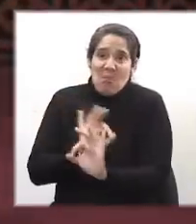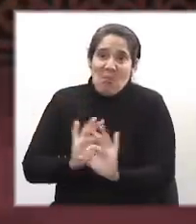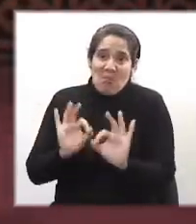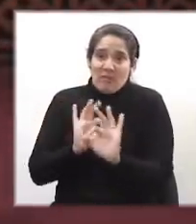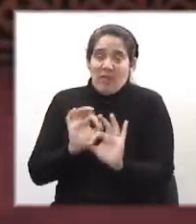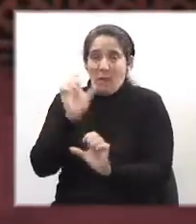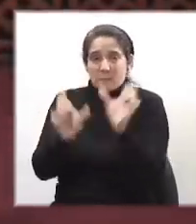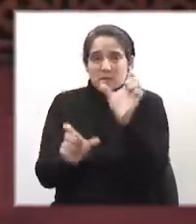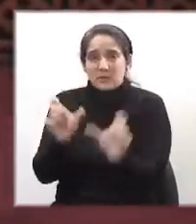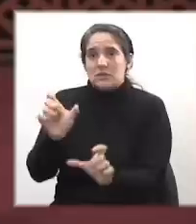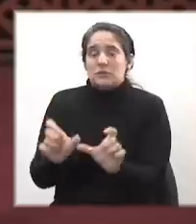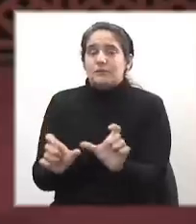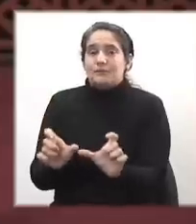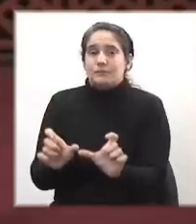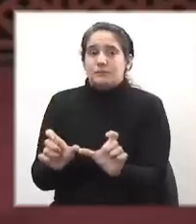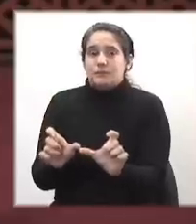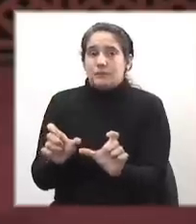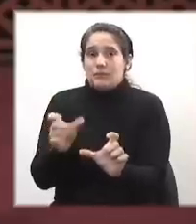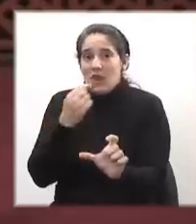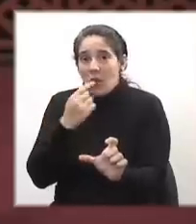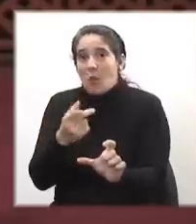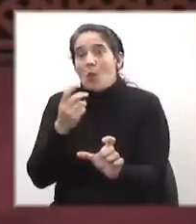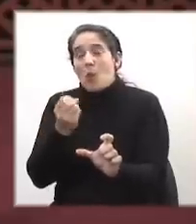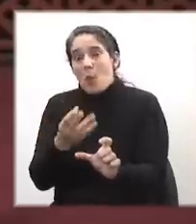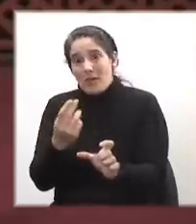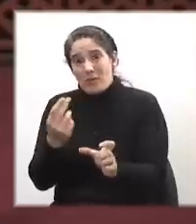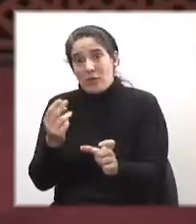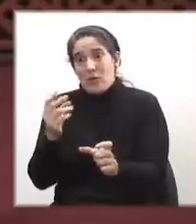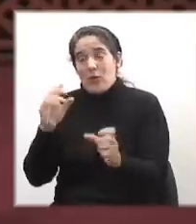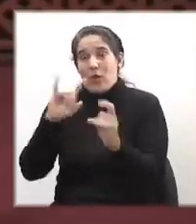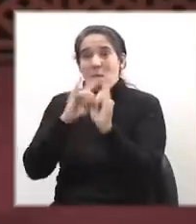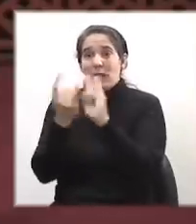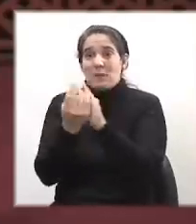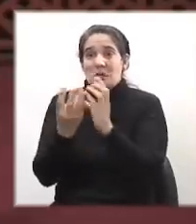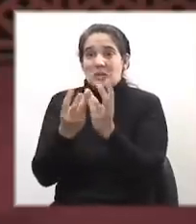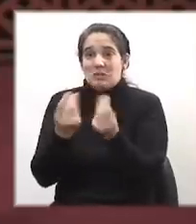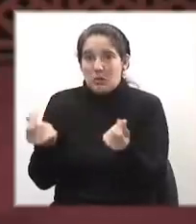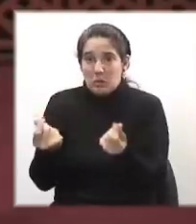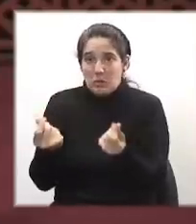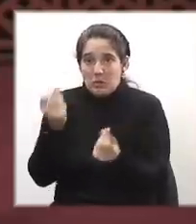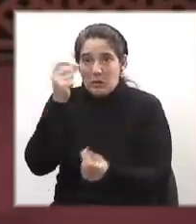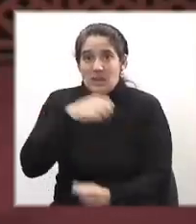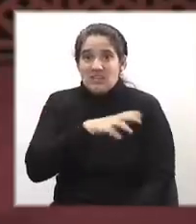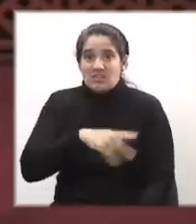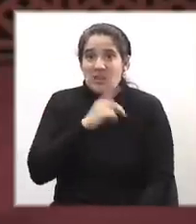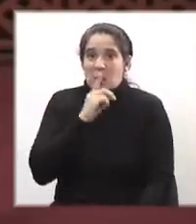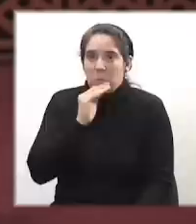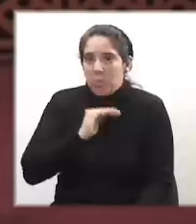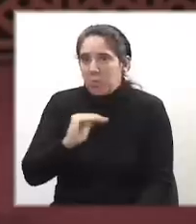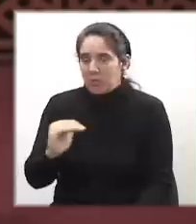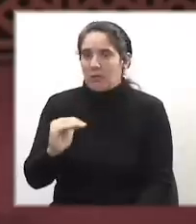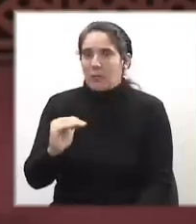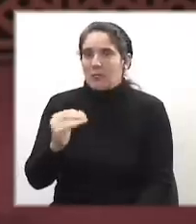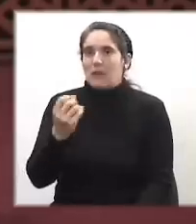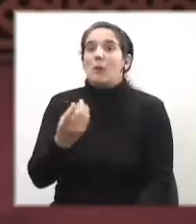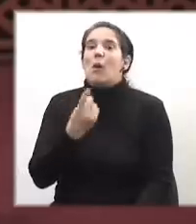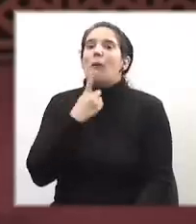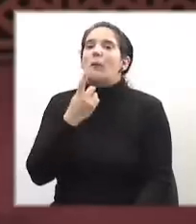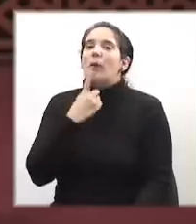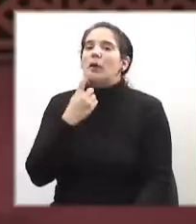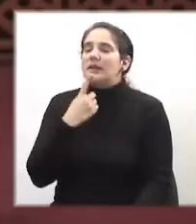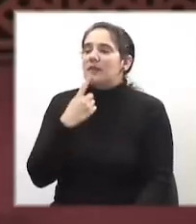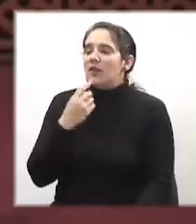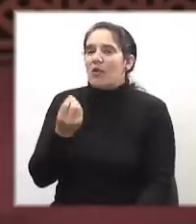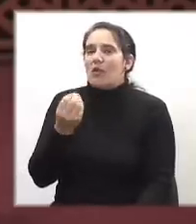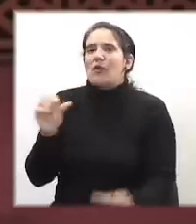popular alguna a la hora de la caída de las instituciones. Políticos que llevaron a la pérdida de la